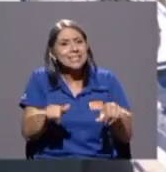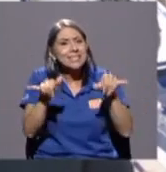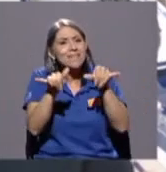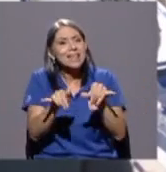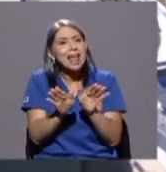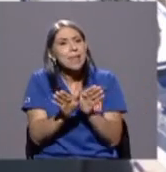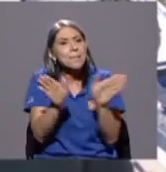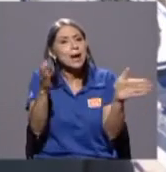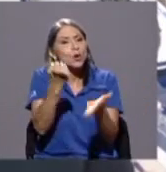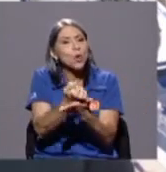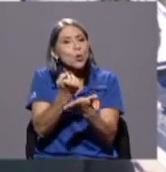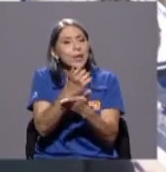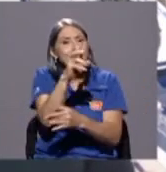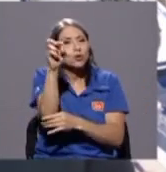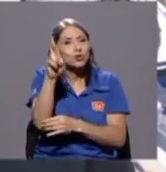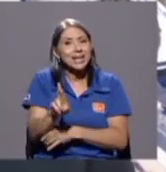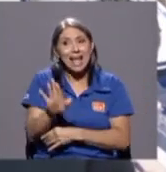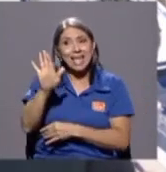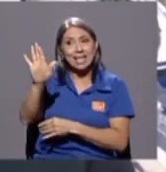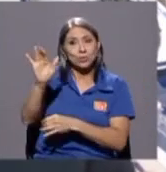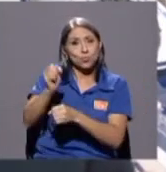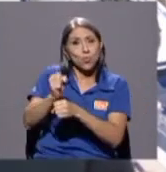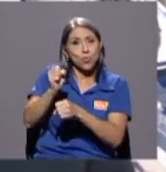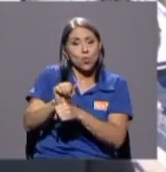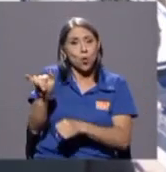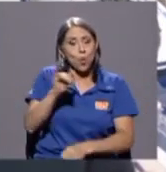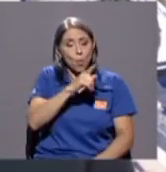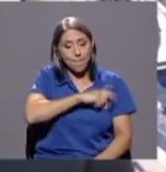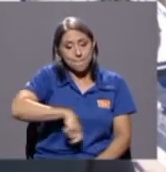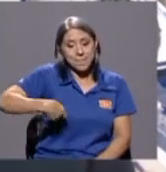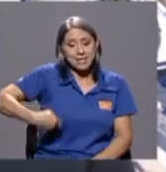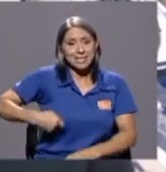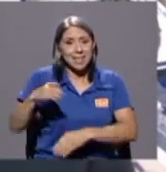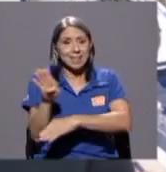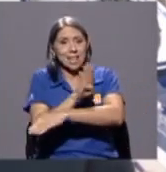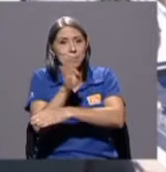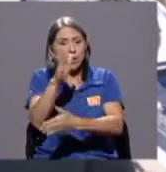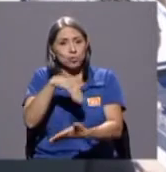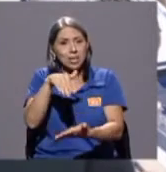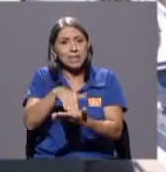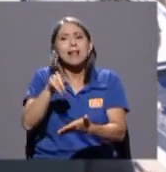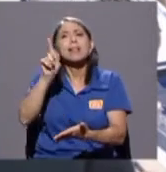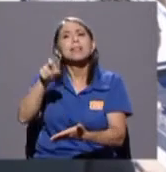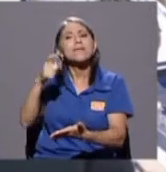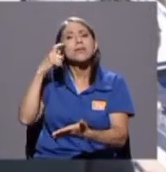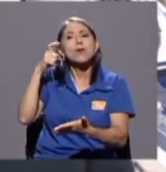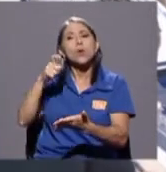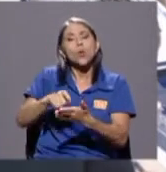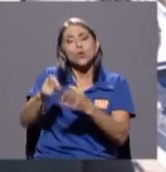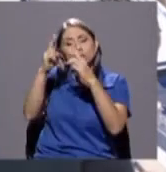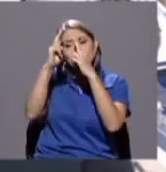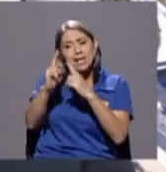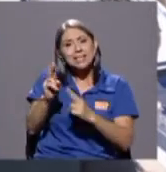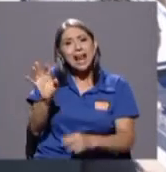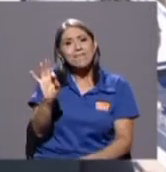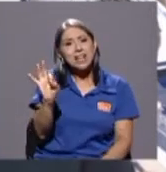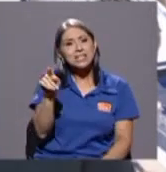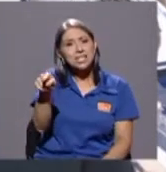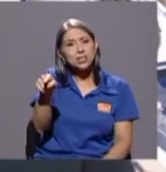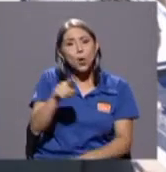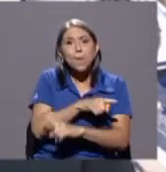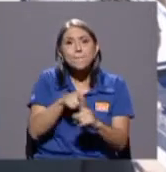Costa Rica en su gestión como presidente del Banco Central hay que reconocérsela a Francisco pero él venía